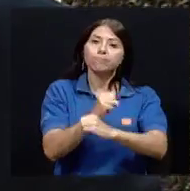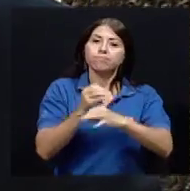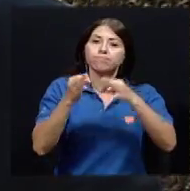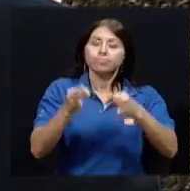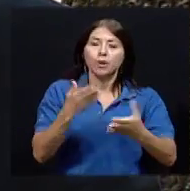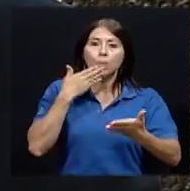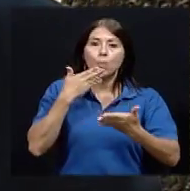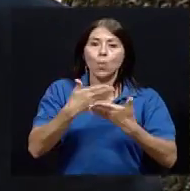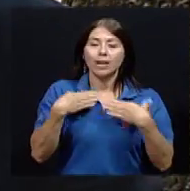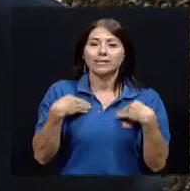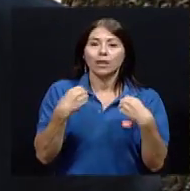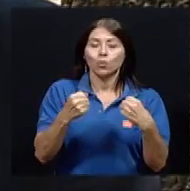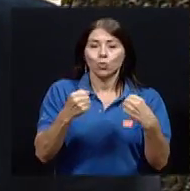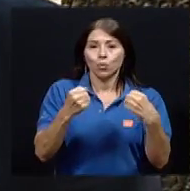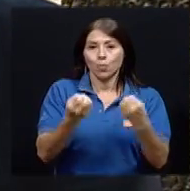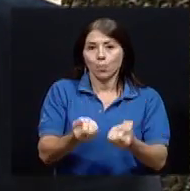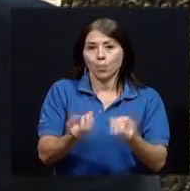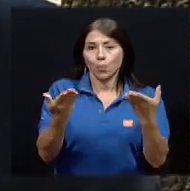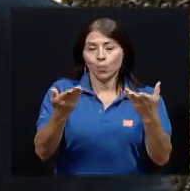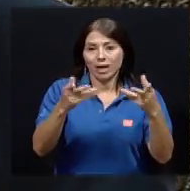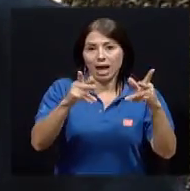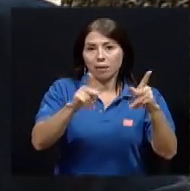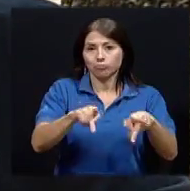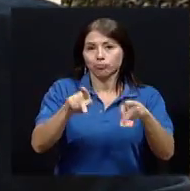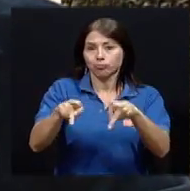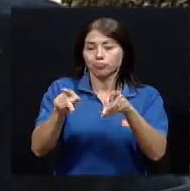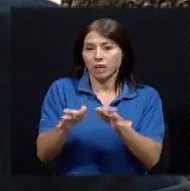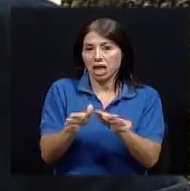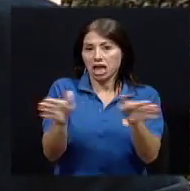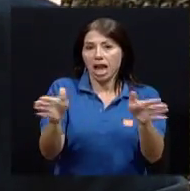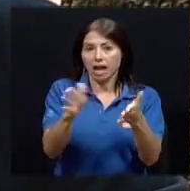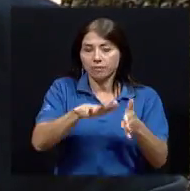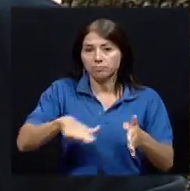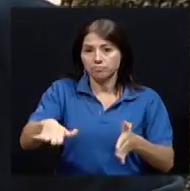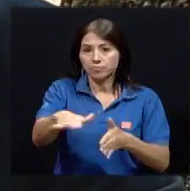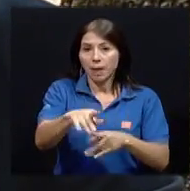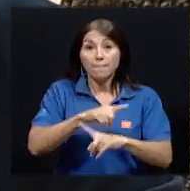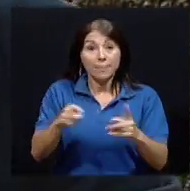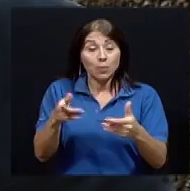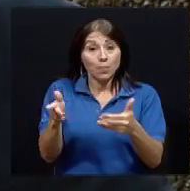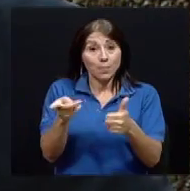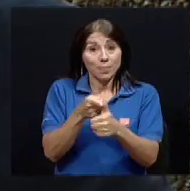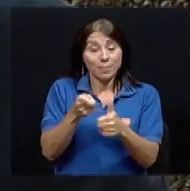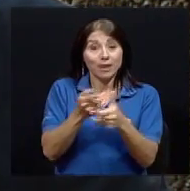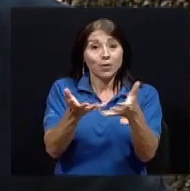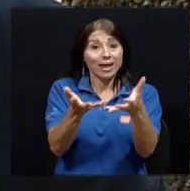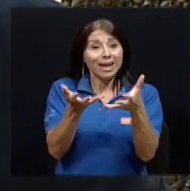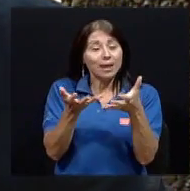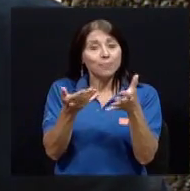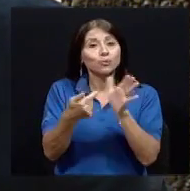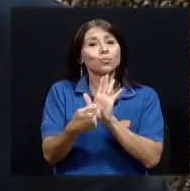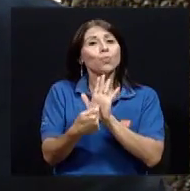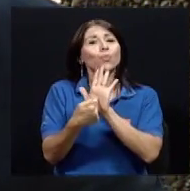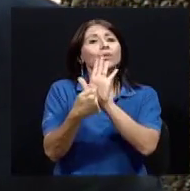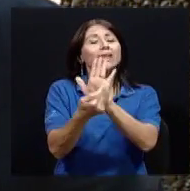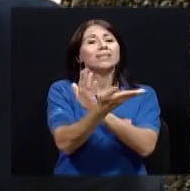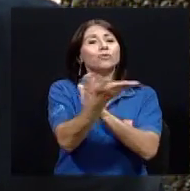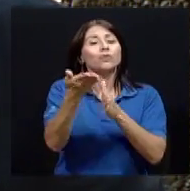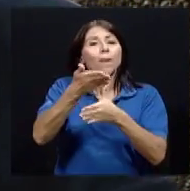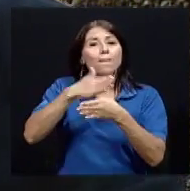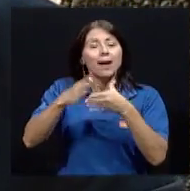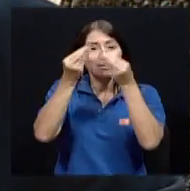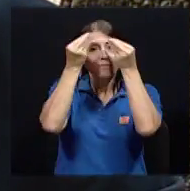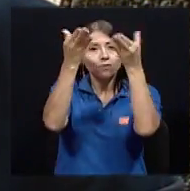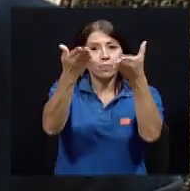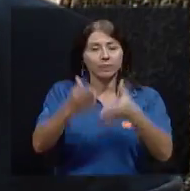salud general, una salud pública óptima en nuestro país. Pero antes quisiéramos enviarlos a este segmento